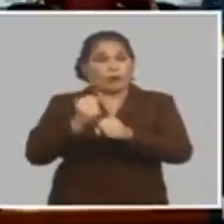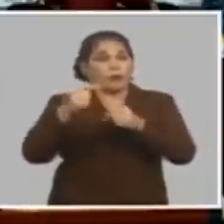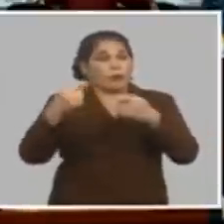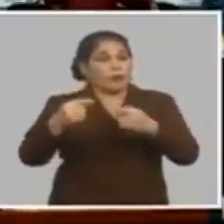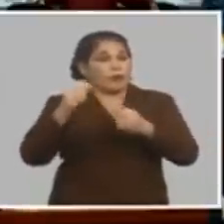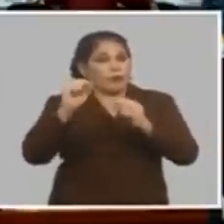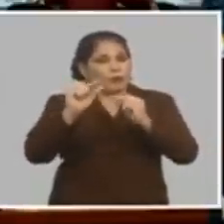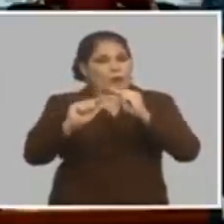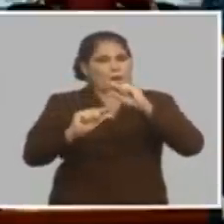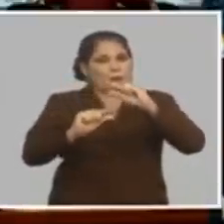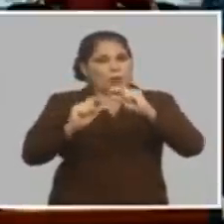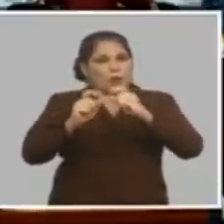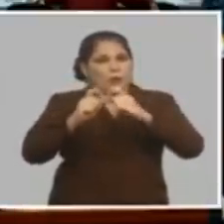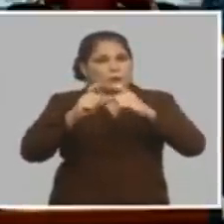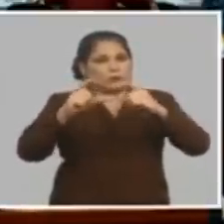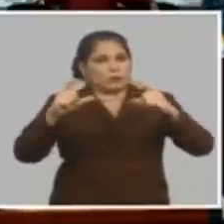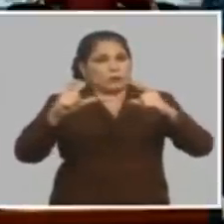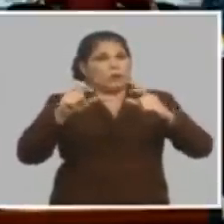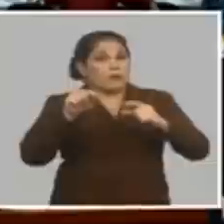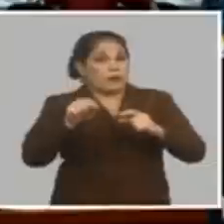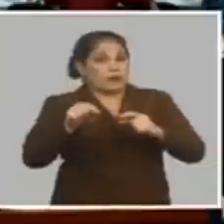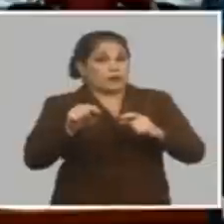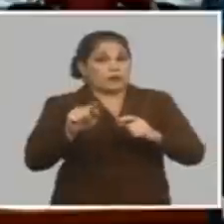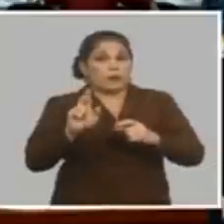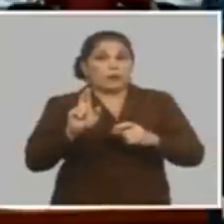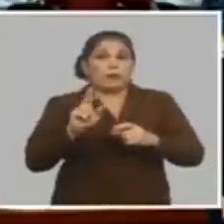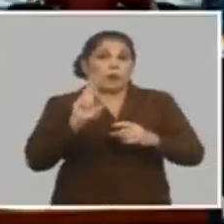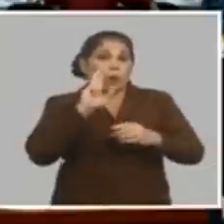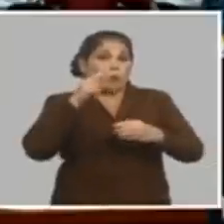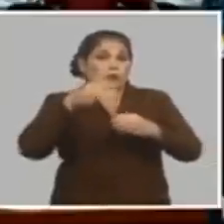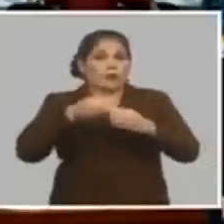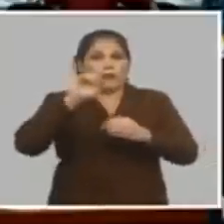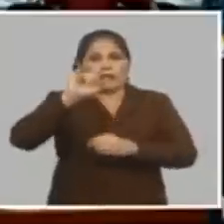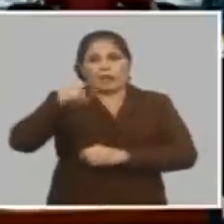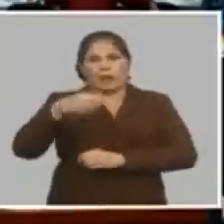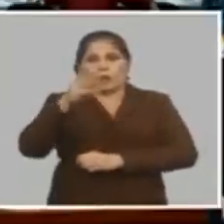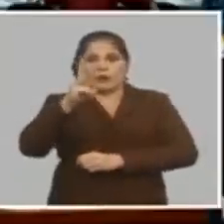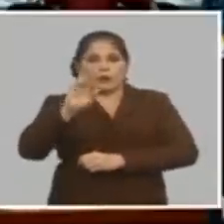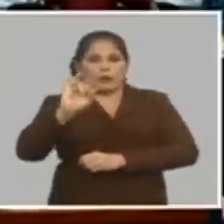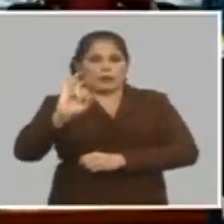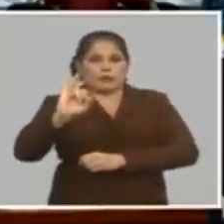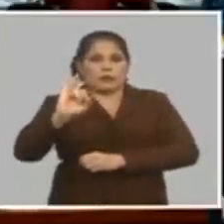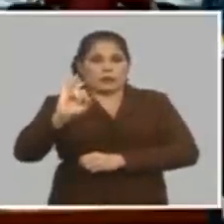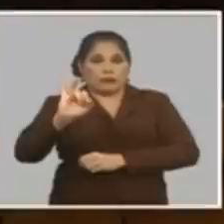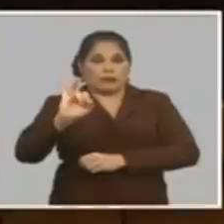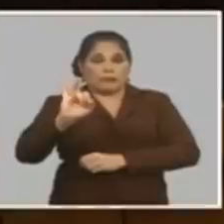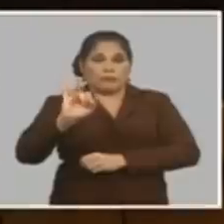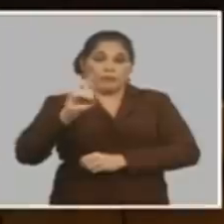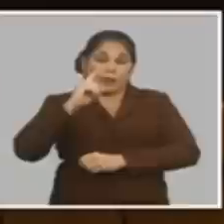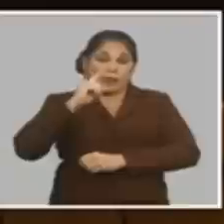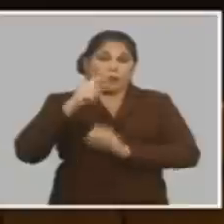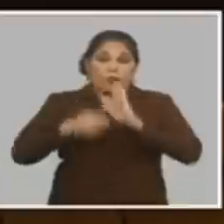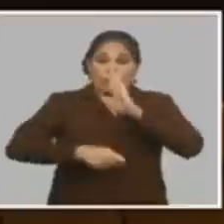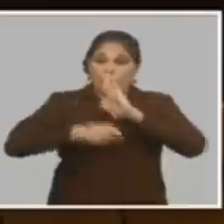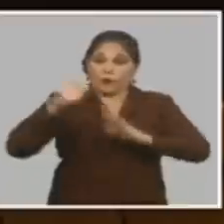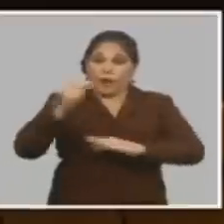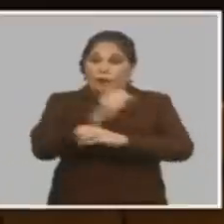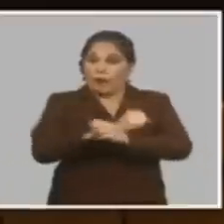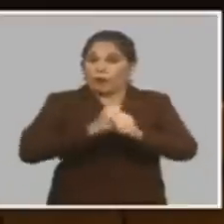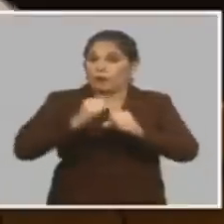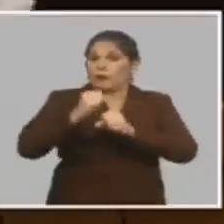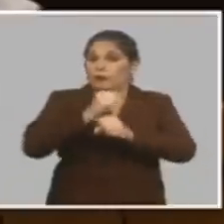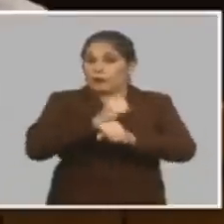ven que suben insumos y combustibles 6,37 veces es decir fijamos la utilidad